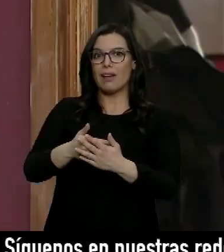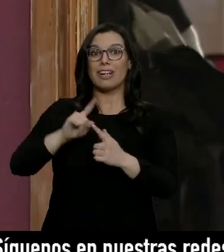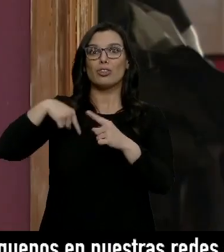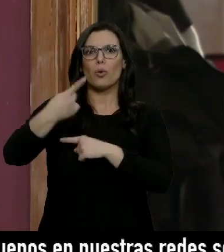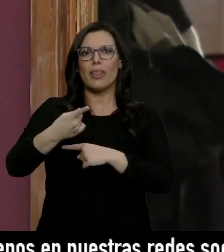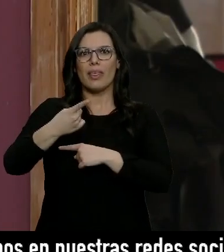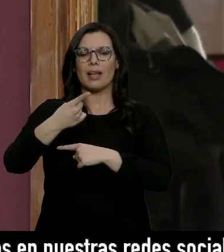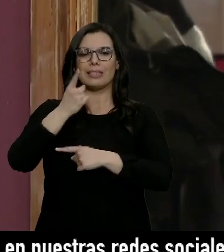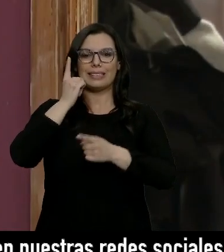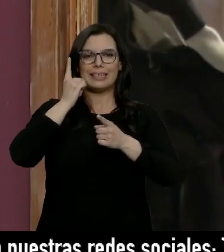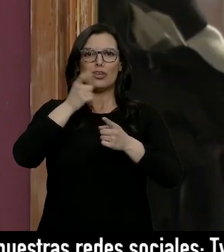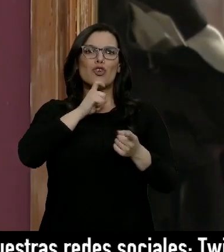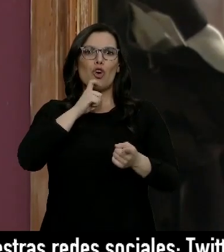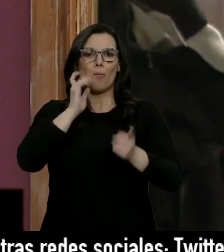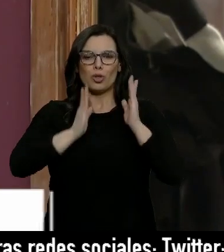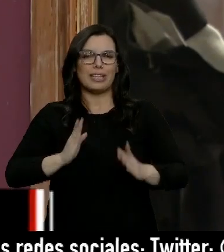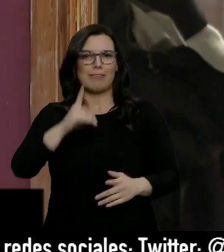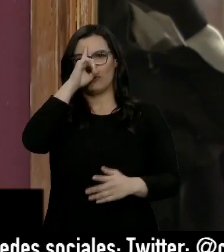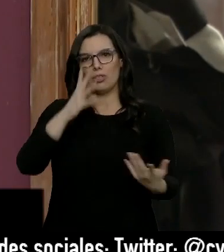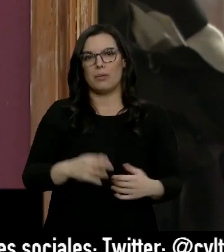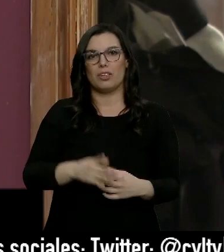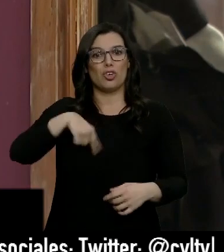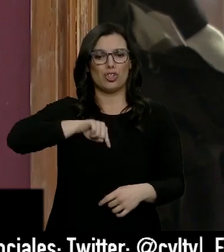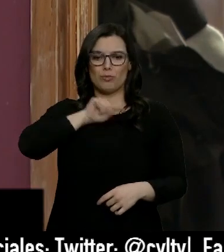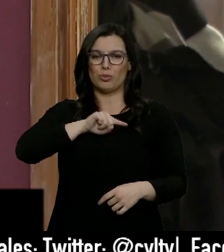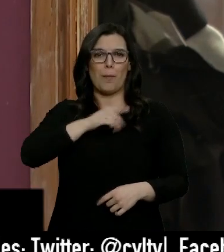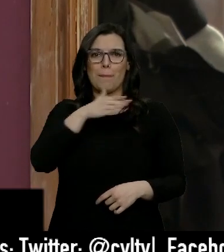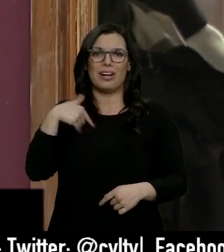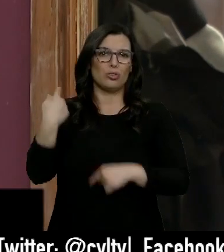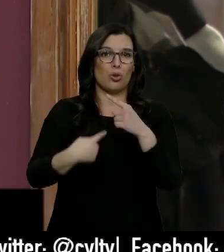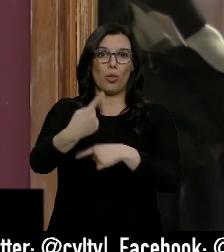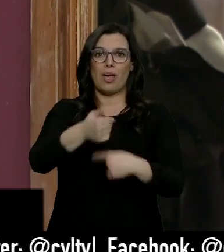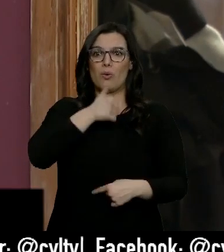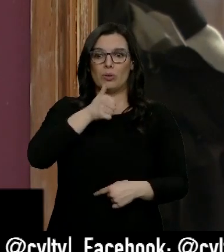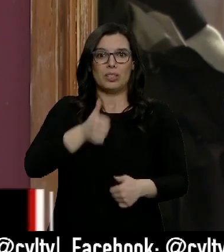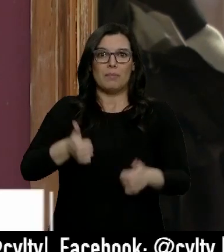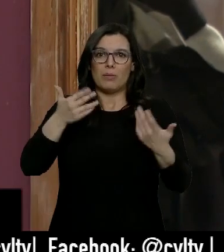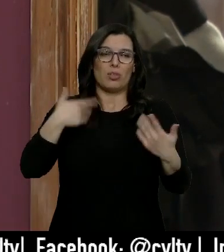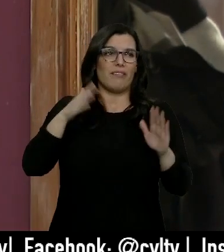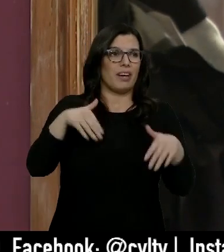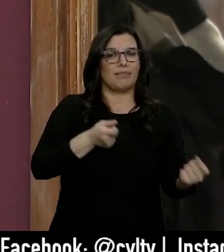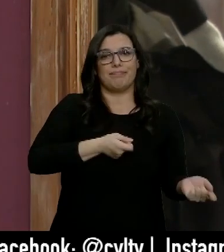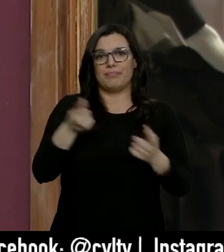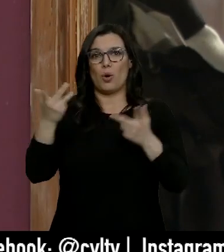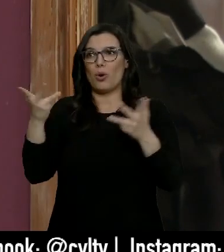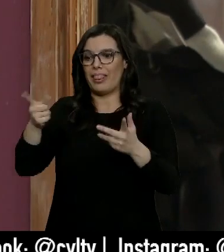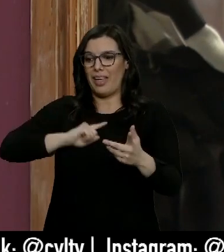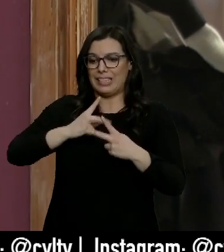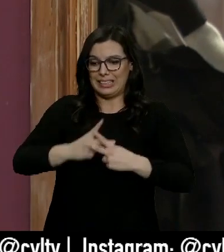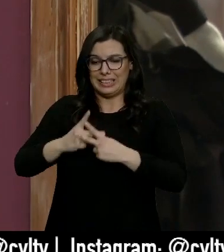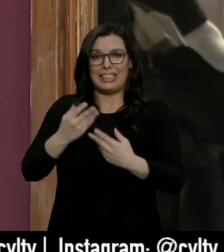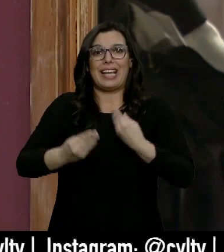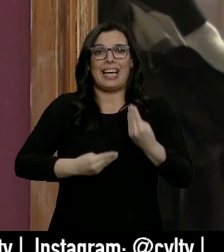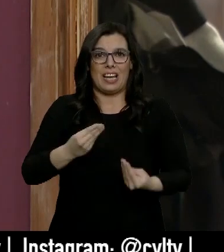secuelas. Porque mal nos encontramos todos los días. Pero cuando ya no aguantas, pues te vas a urgencias, no saben qué hacer contigo,